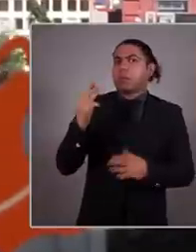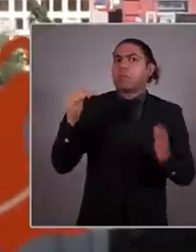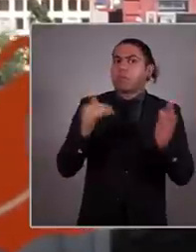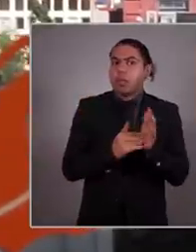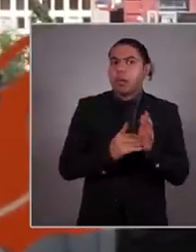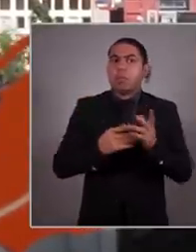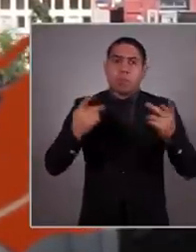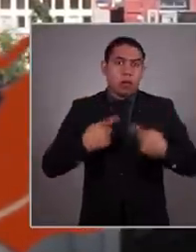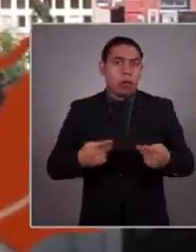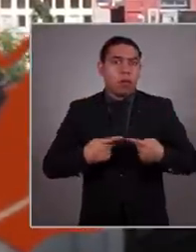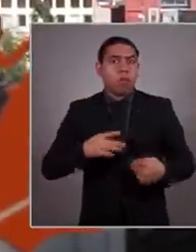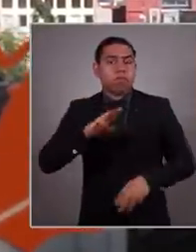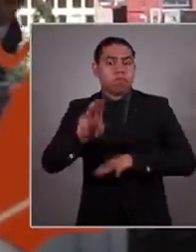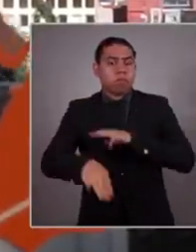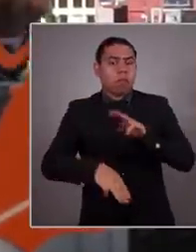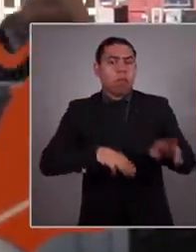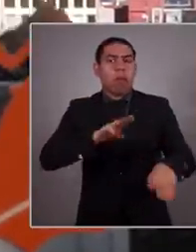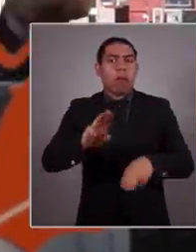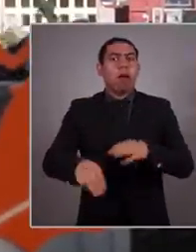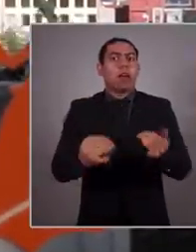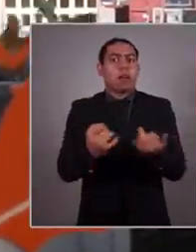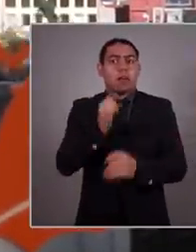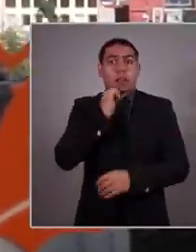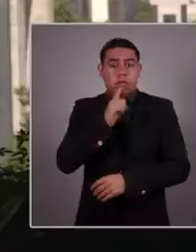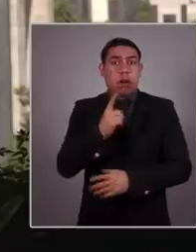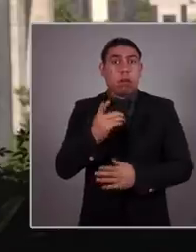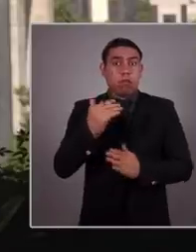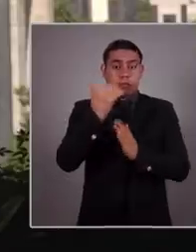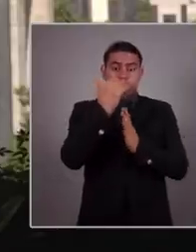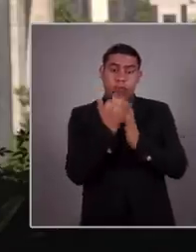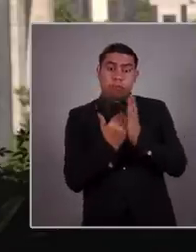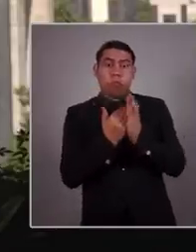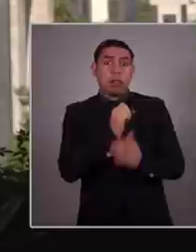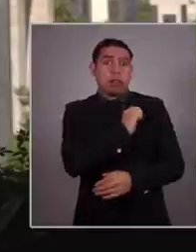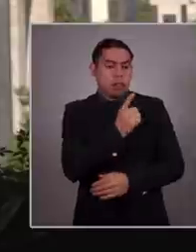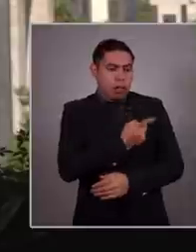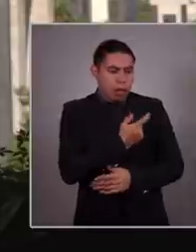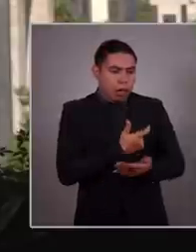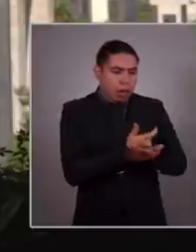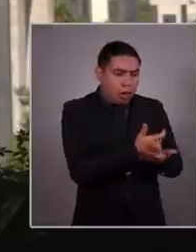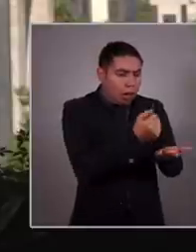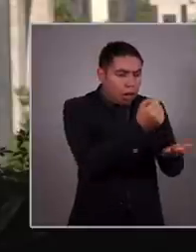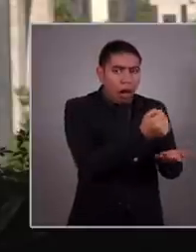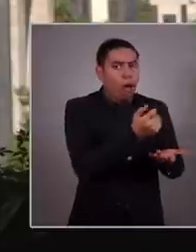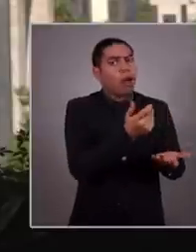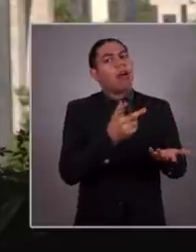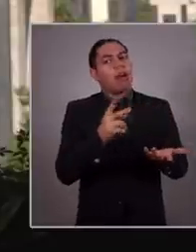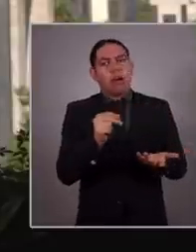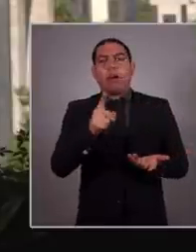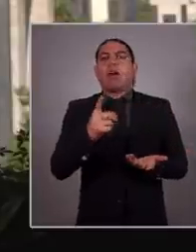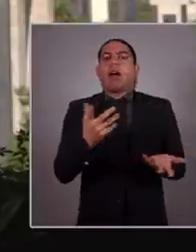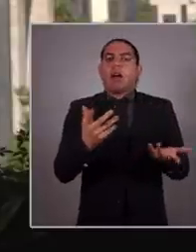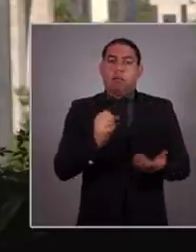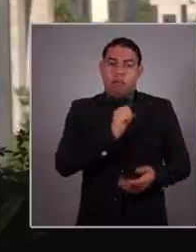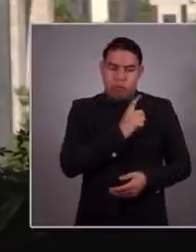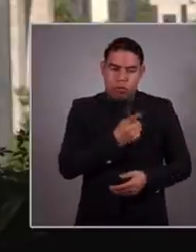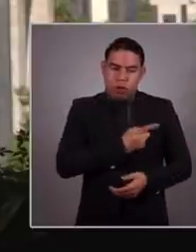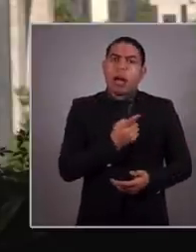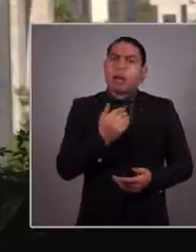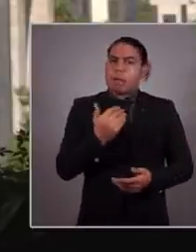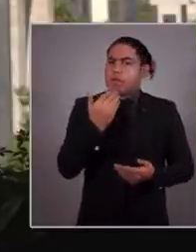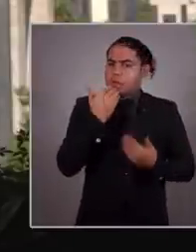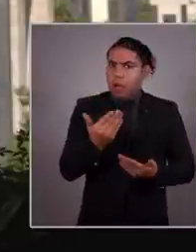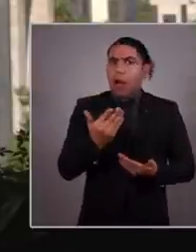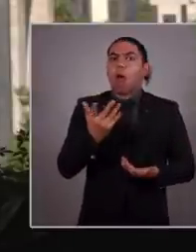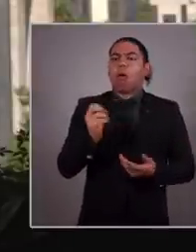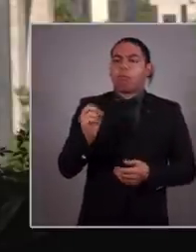63 mil personas. Recortar recursos a la salud es pasado. México merece futuro. Que la salud sea un derecho garantizado, ni un